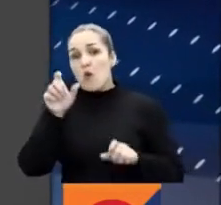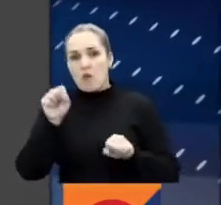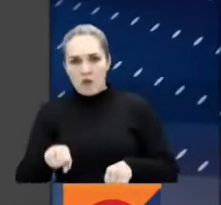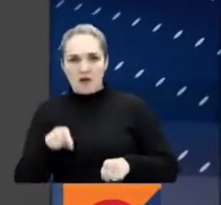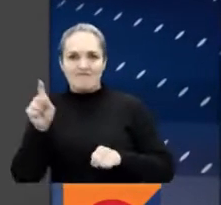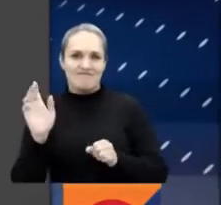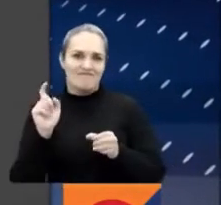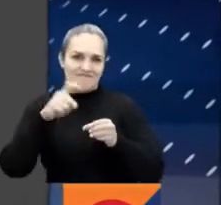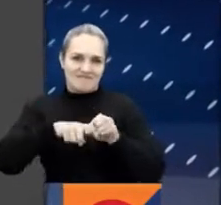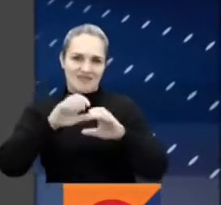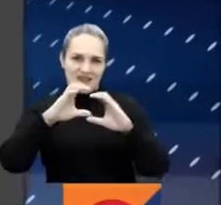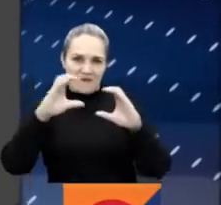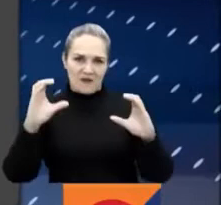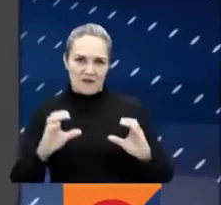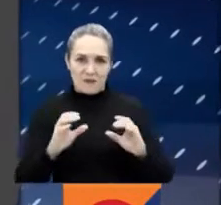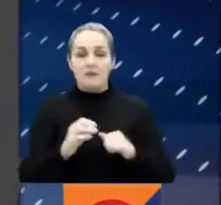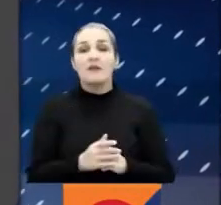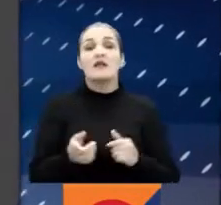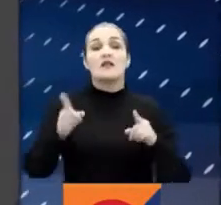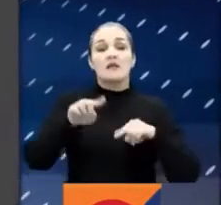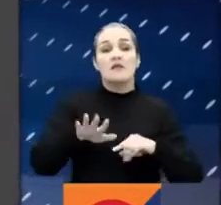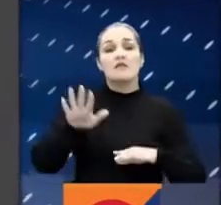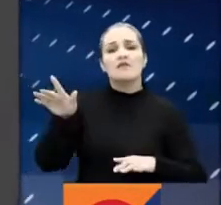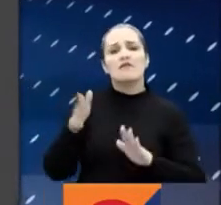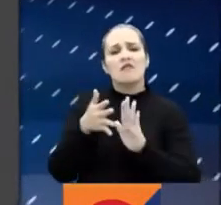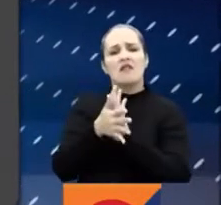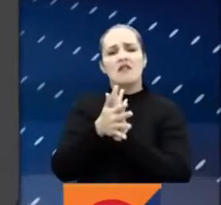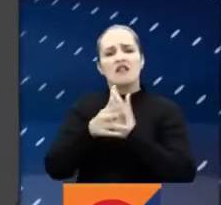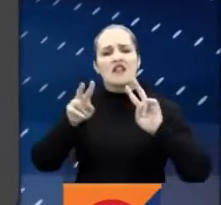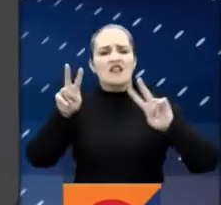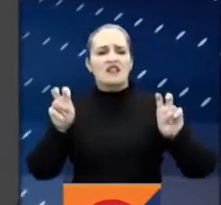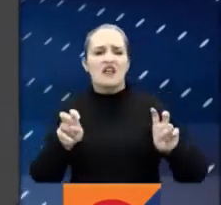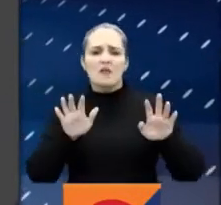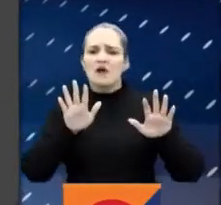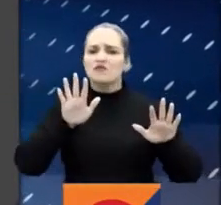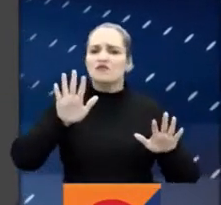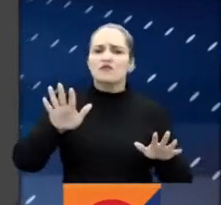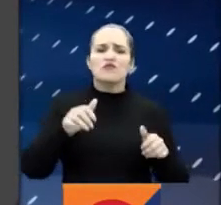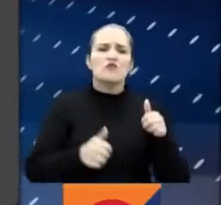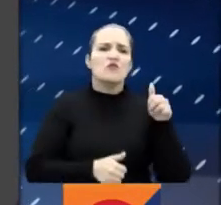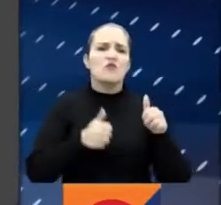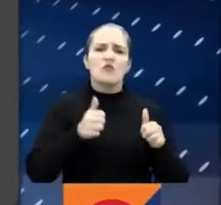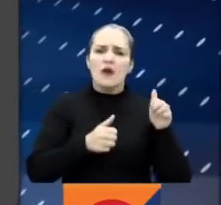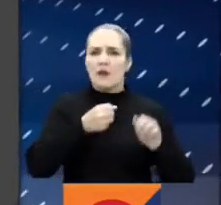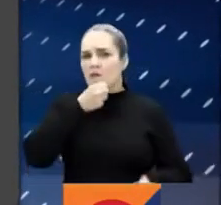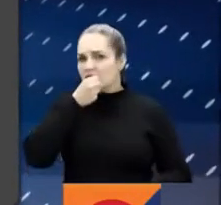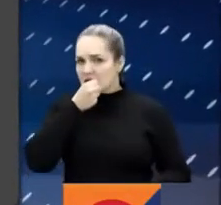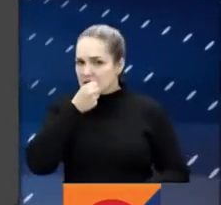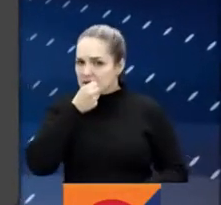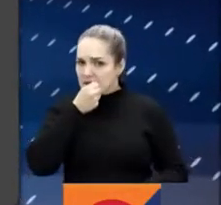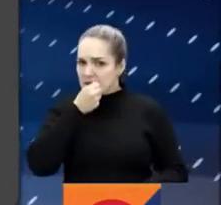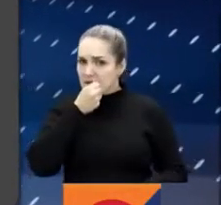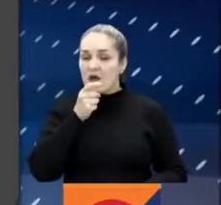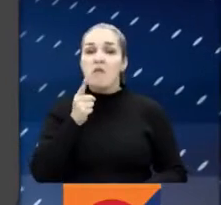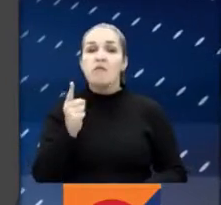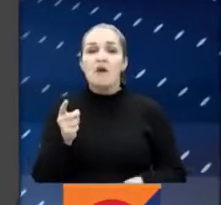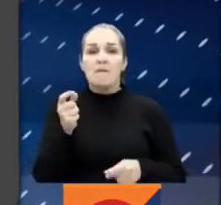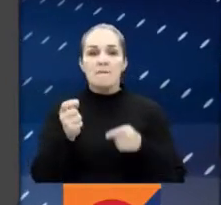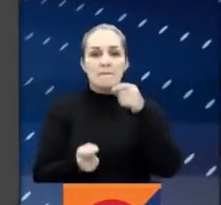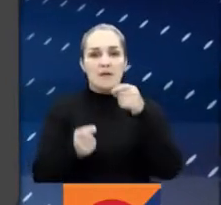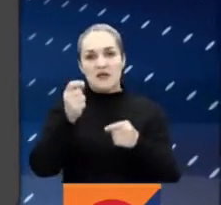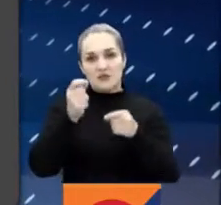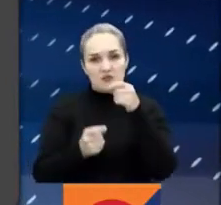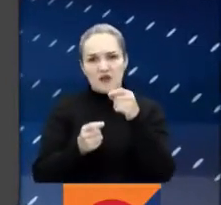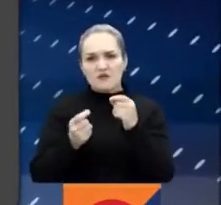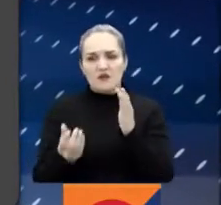ficción en formato podcast sobre temáticas consideradas tabú e incluir un presupuesto máximo de 76 millones